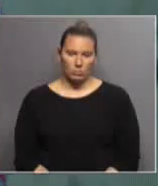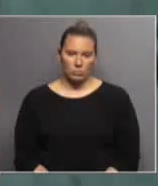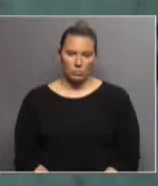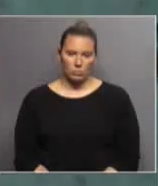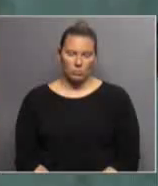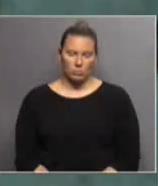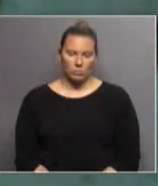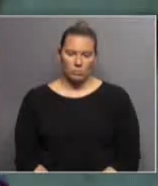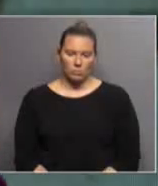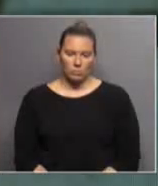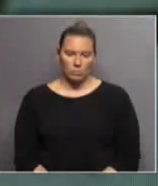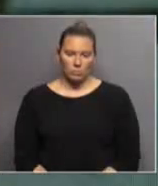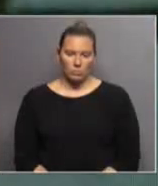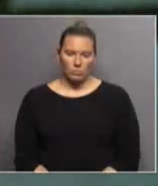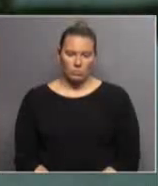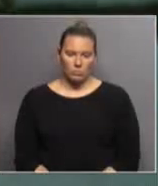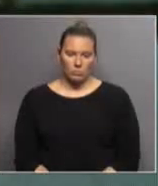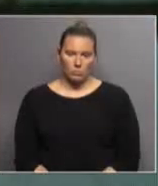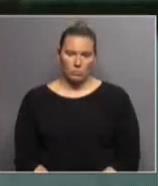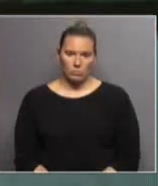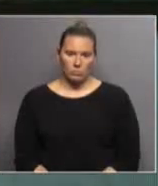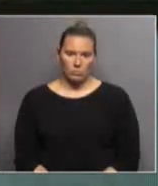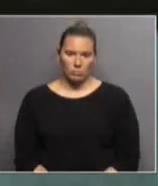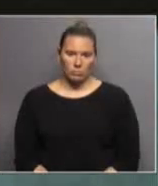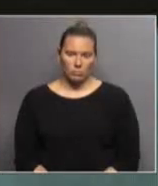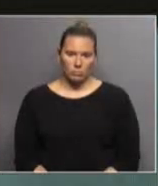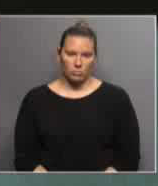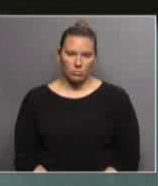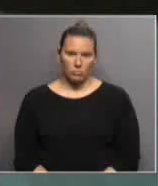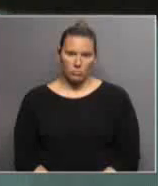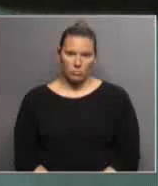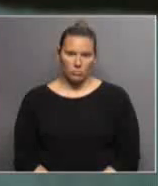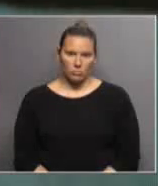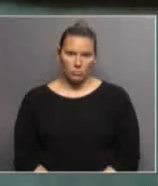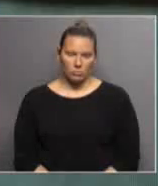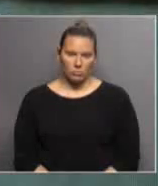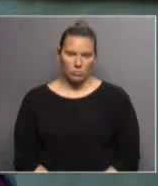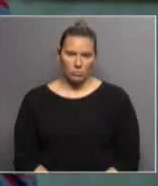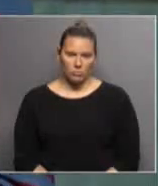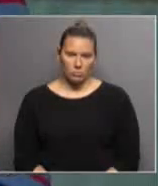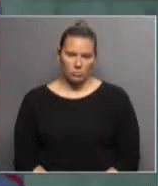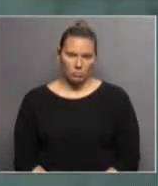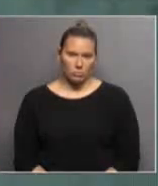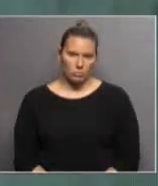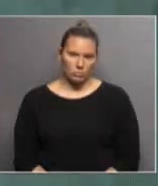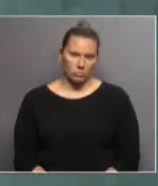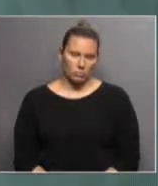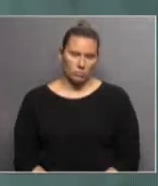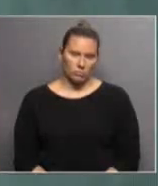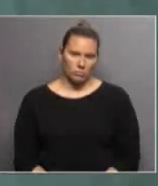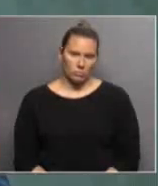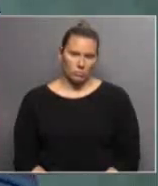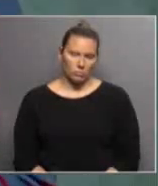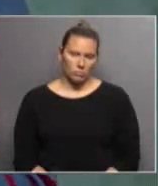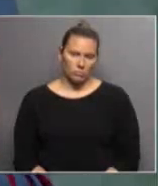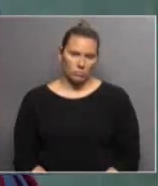puede entender, hacer un trámite, firmar, pedir los boletos, bueno, es necesario